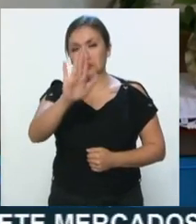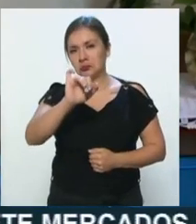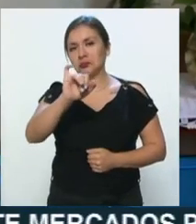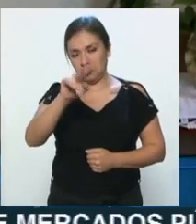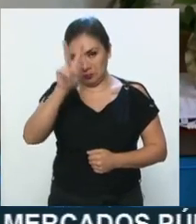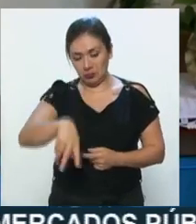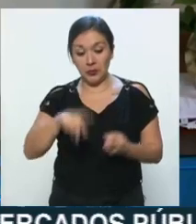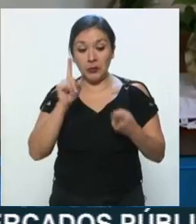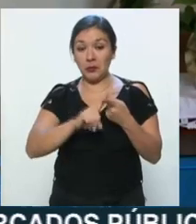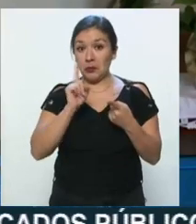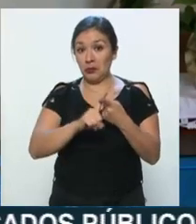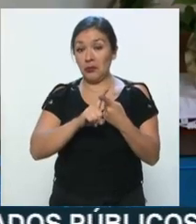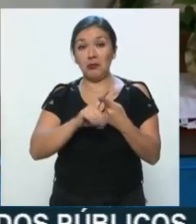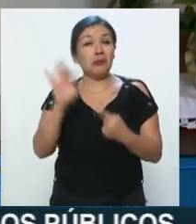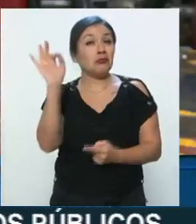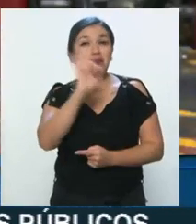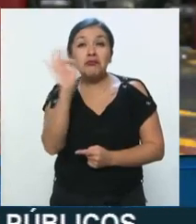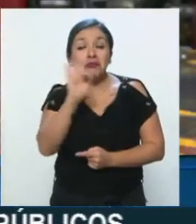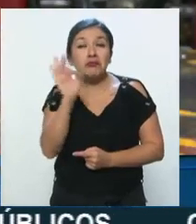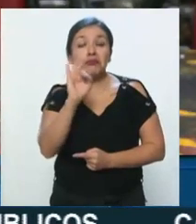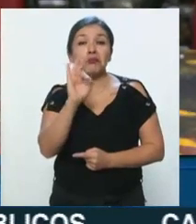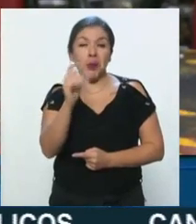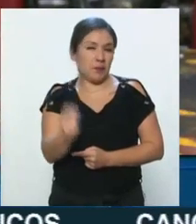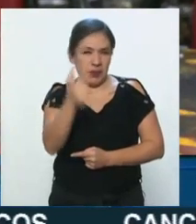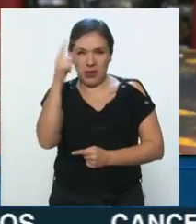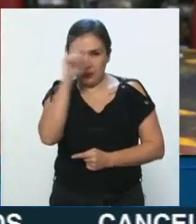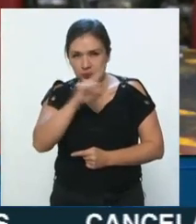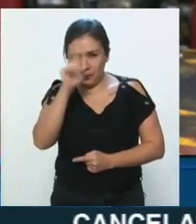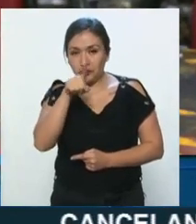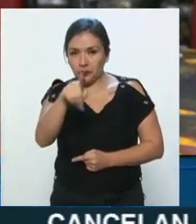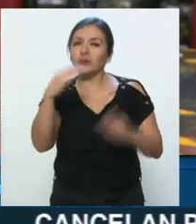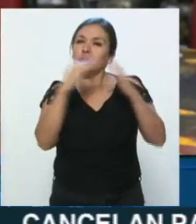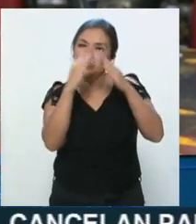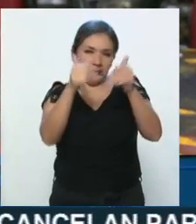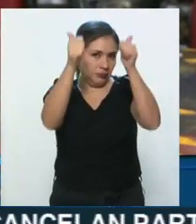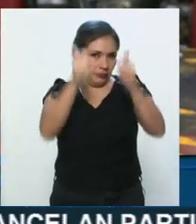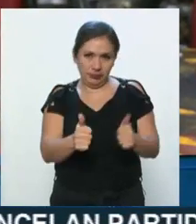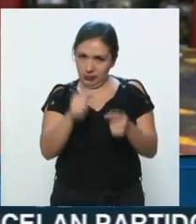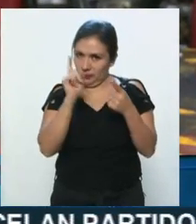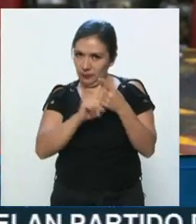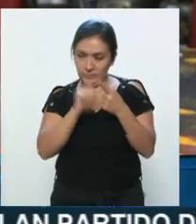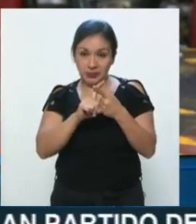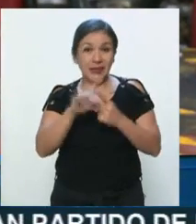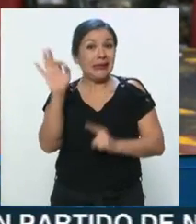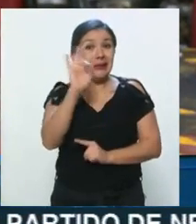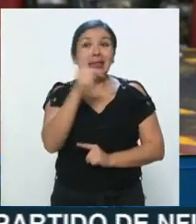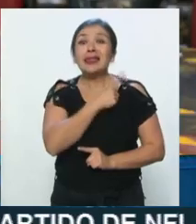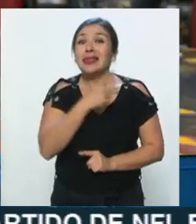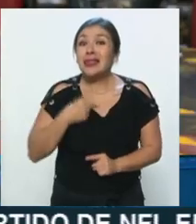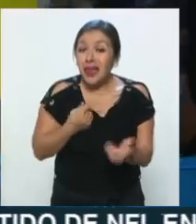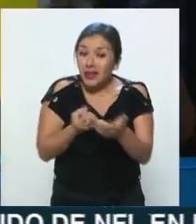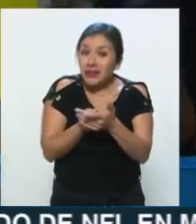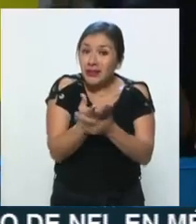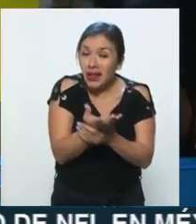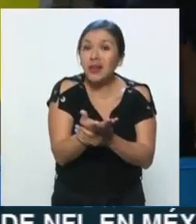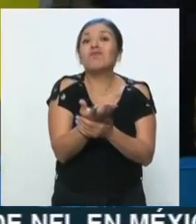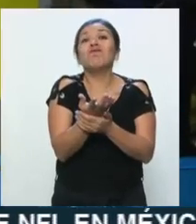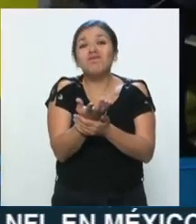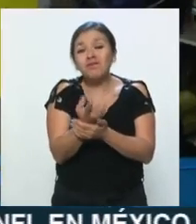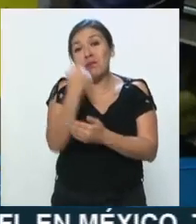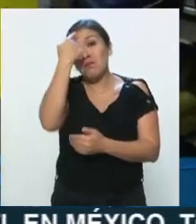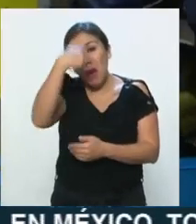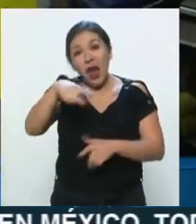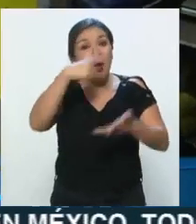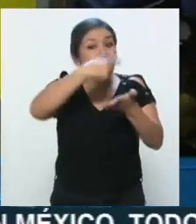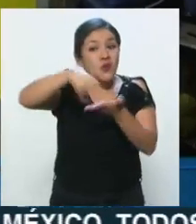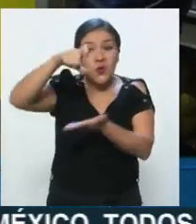por supuesto, si hay que, la primera recomendación es quedarse en casa. Si se tiene que salir, fundamentalmente